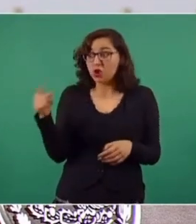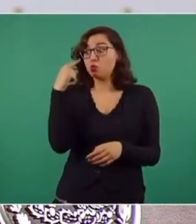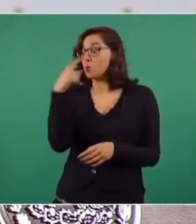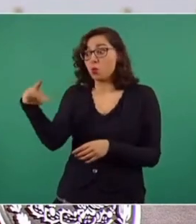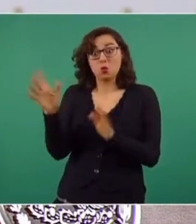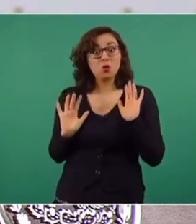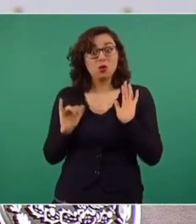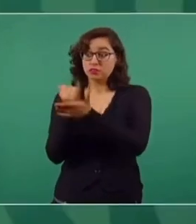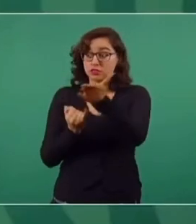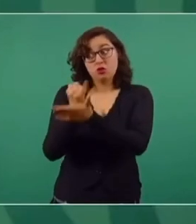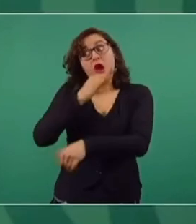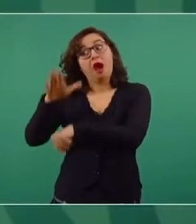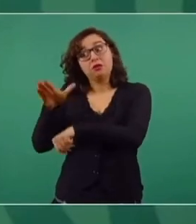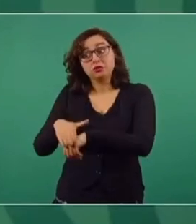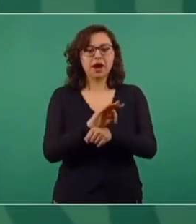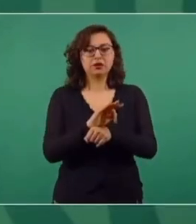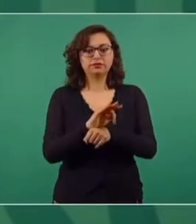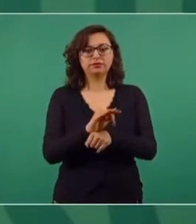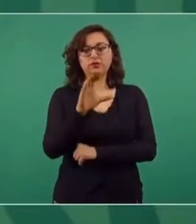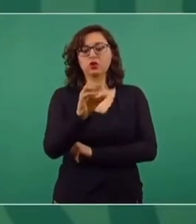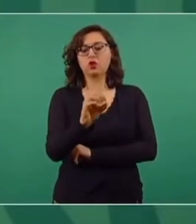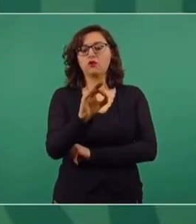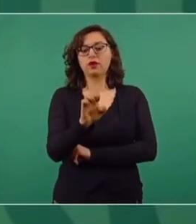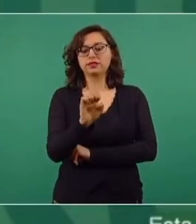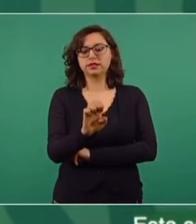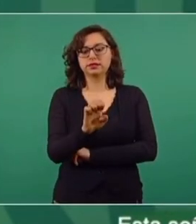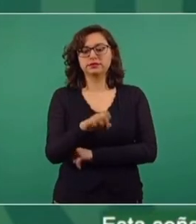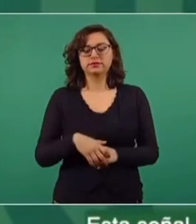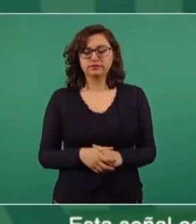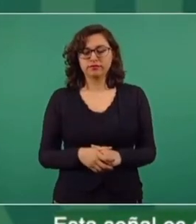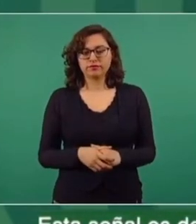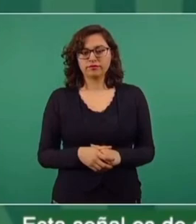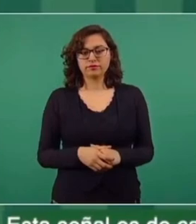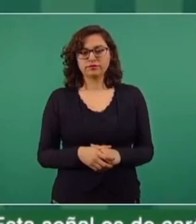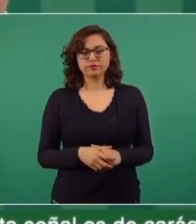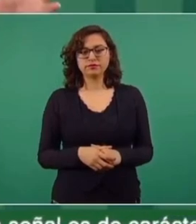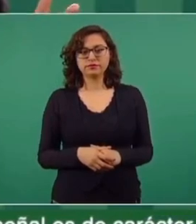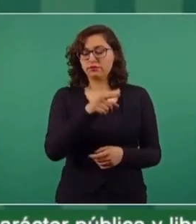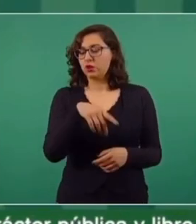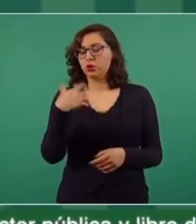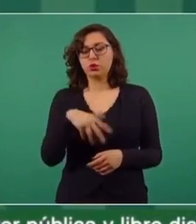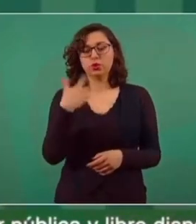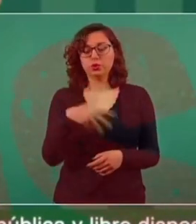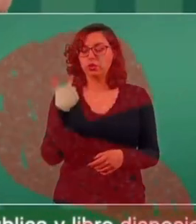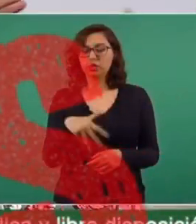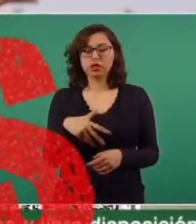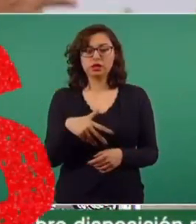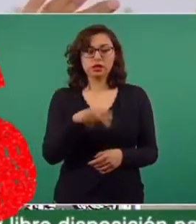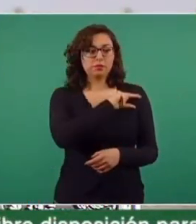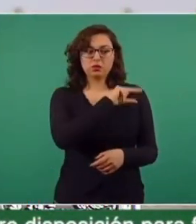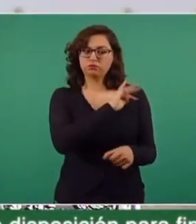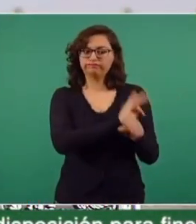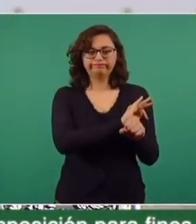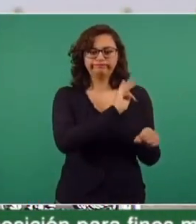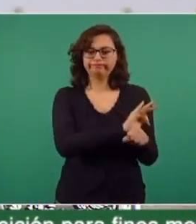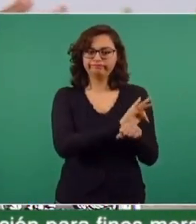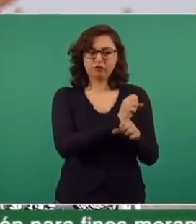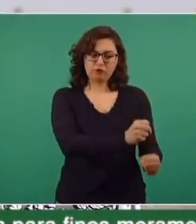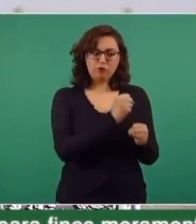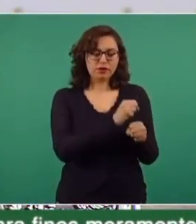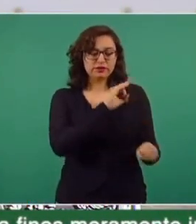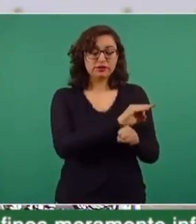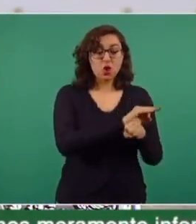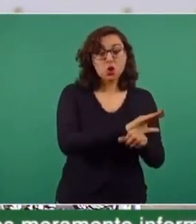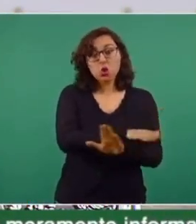puede ocasionar un daño. La COFESI es una defensora de los particulares en